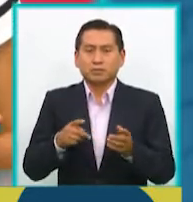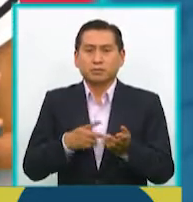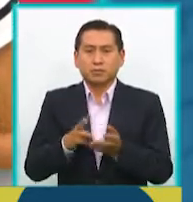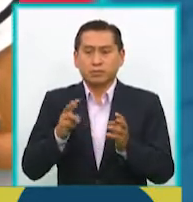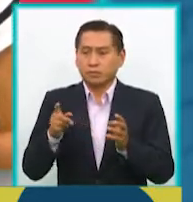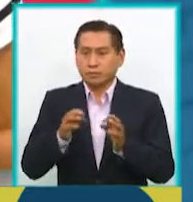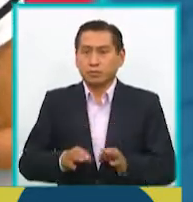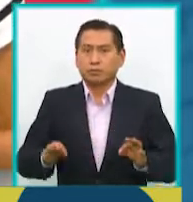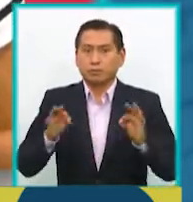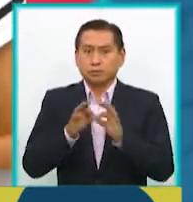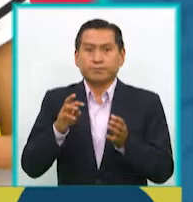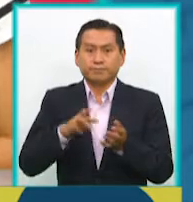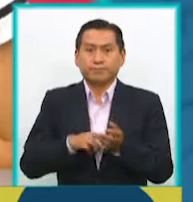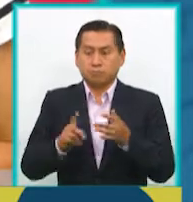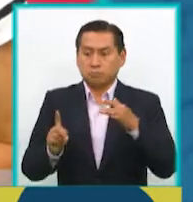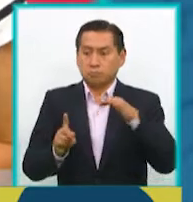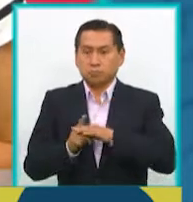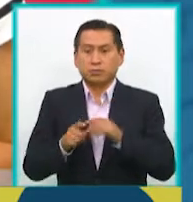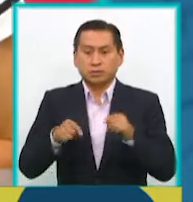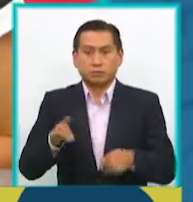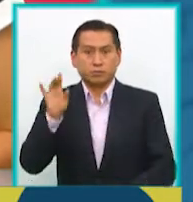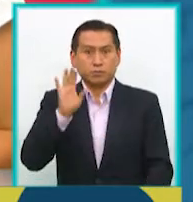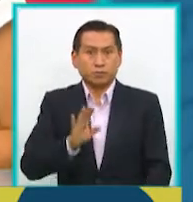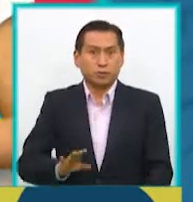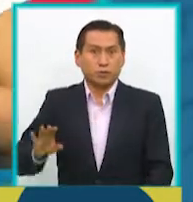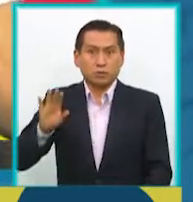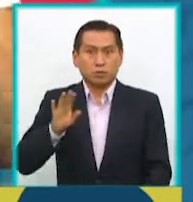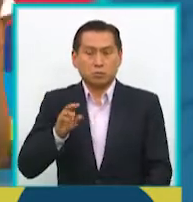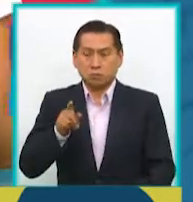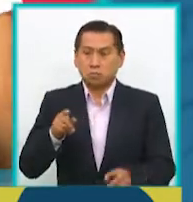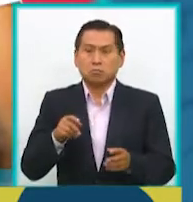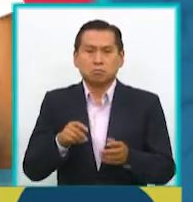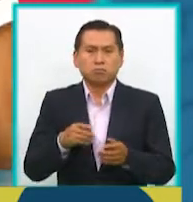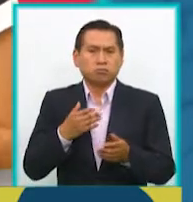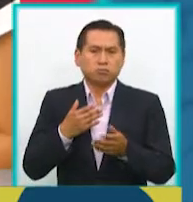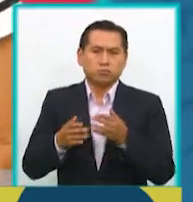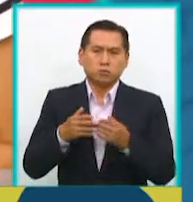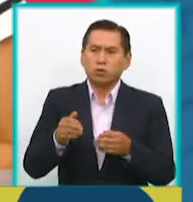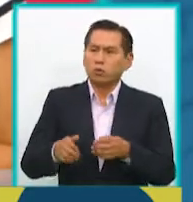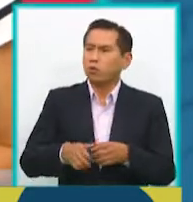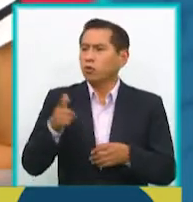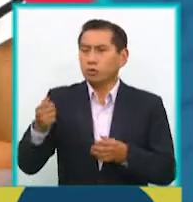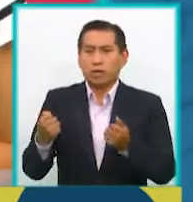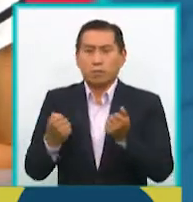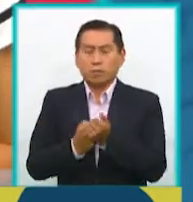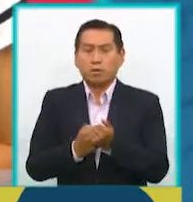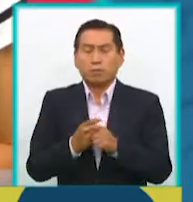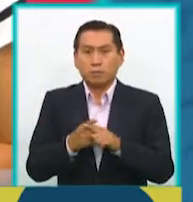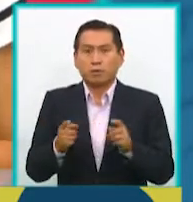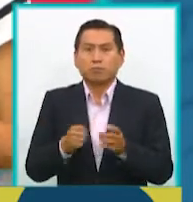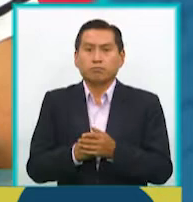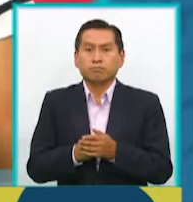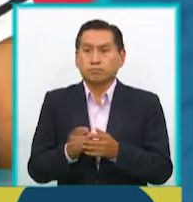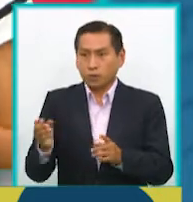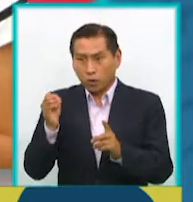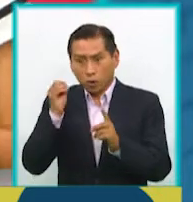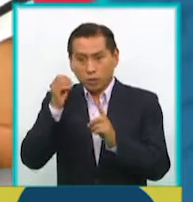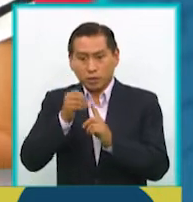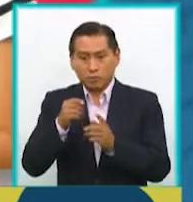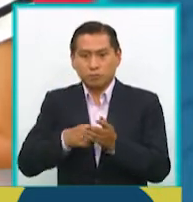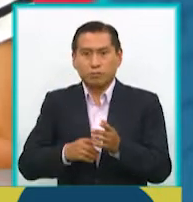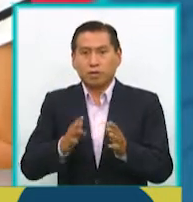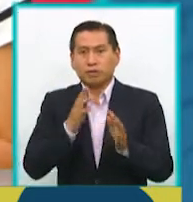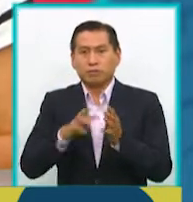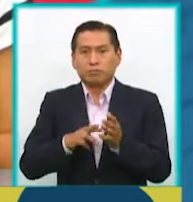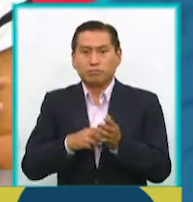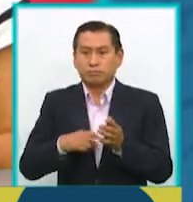más importante que ha surgido en nuestro país de lejos, más allá de que existen otros que apoyan, pero el objetivo de esta charla